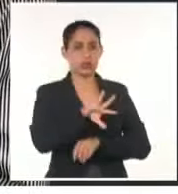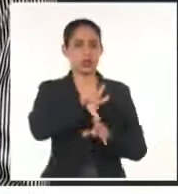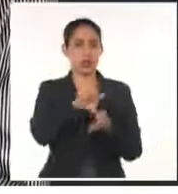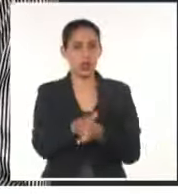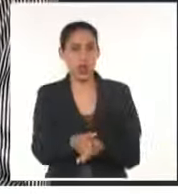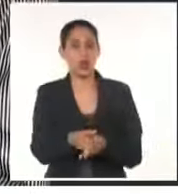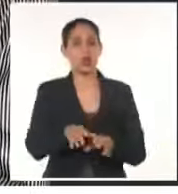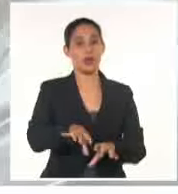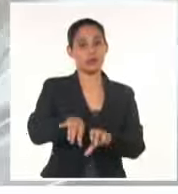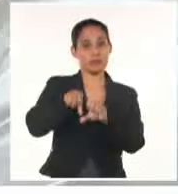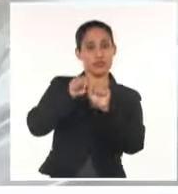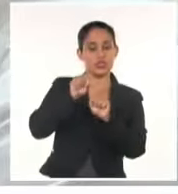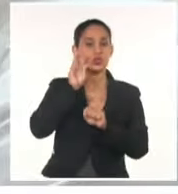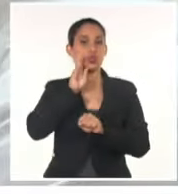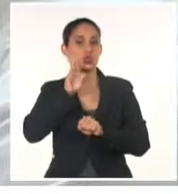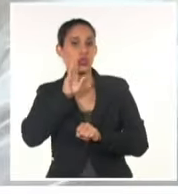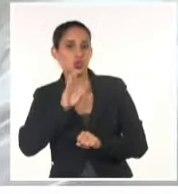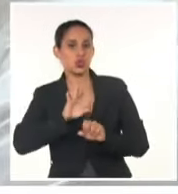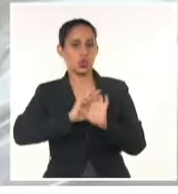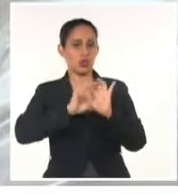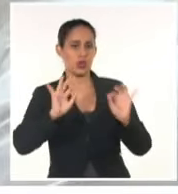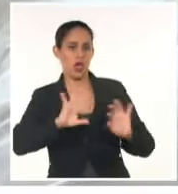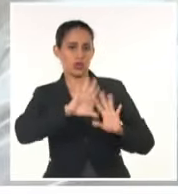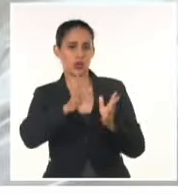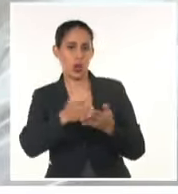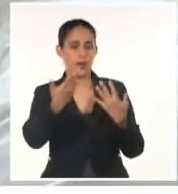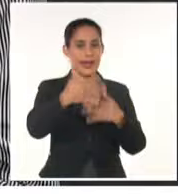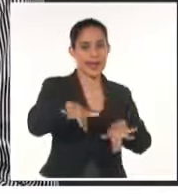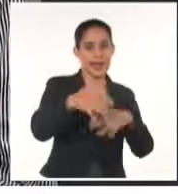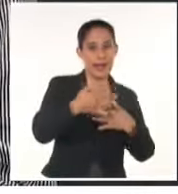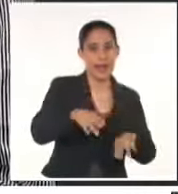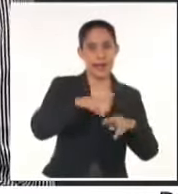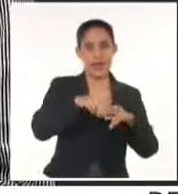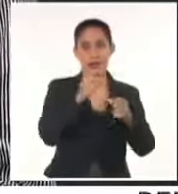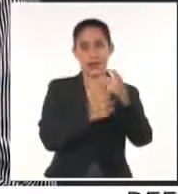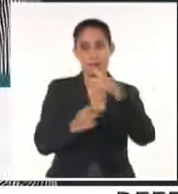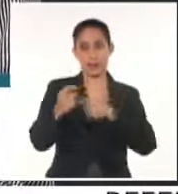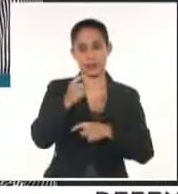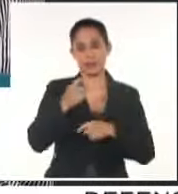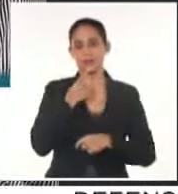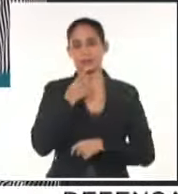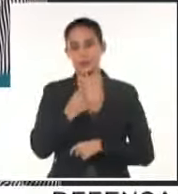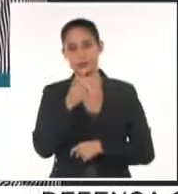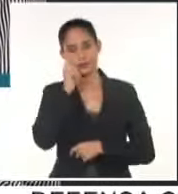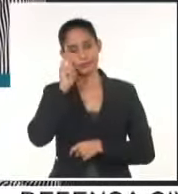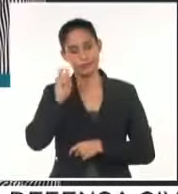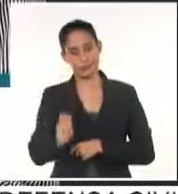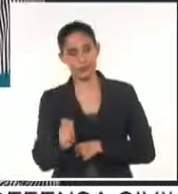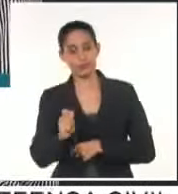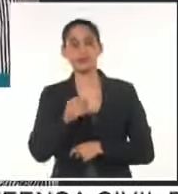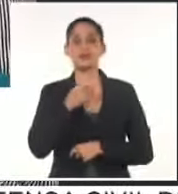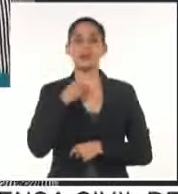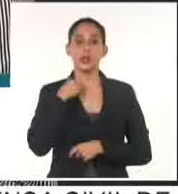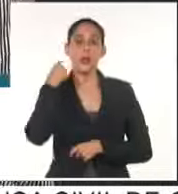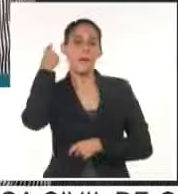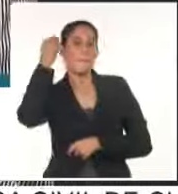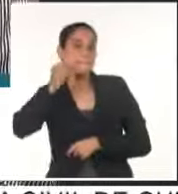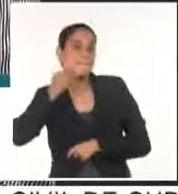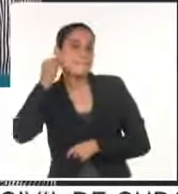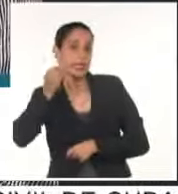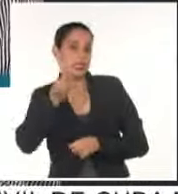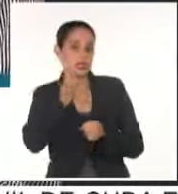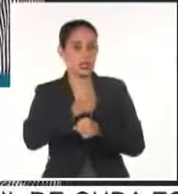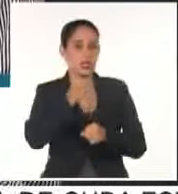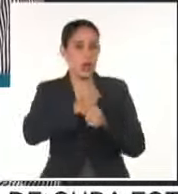recogida de desechos sólidos, en particular en La Habana. Yo creo que hemos trabajado con tiempo la fase, hay toda una